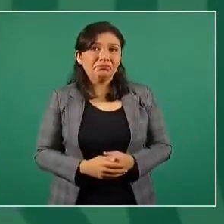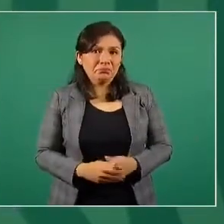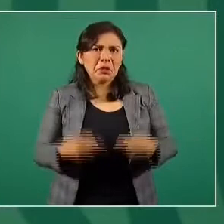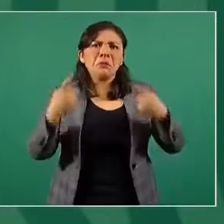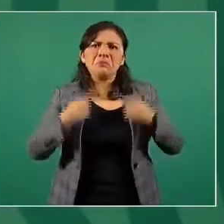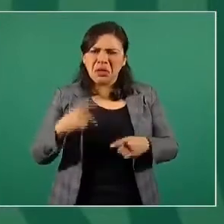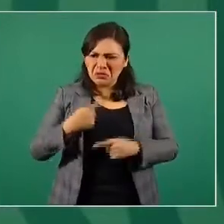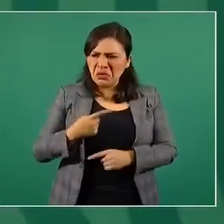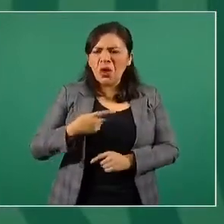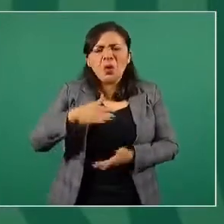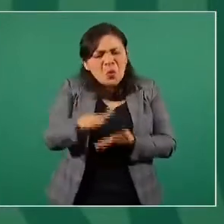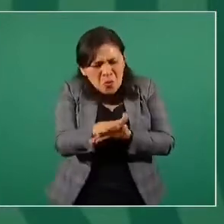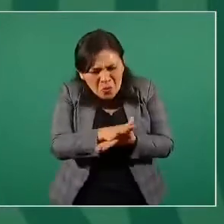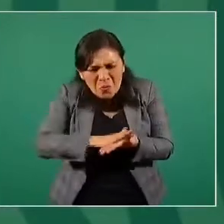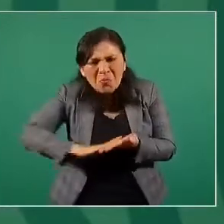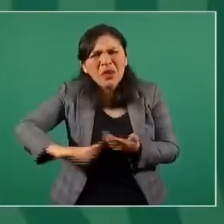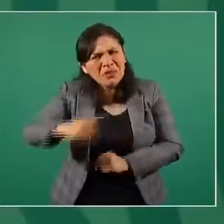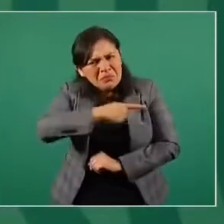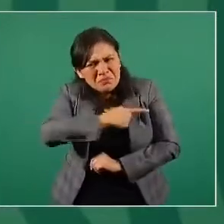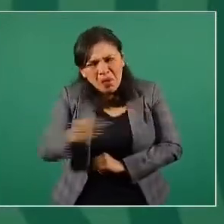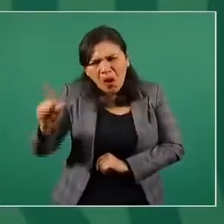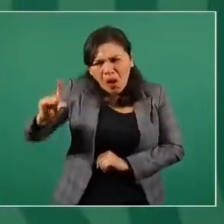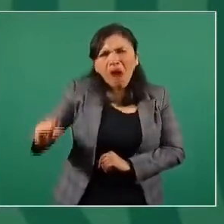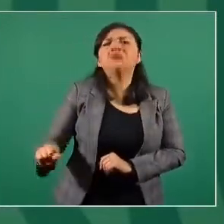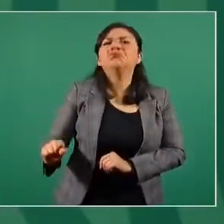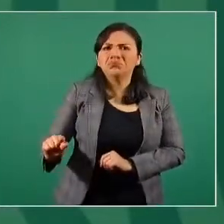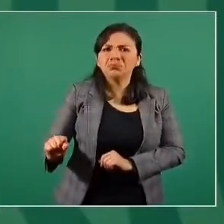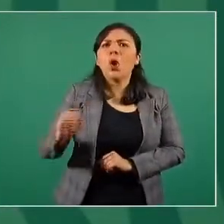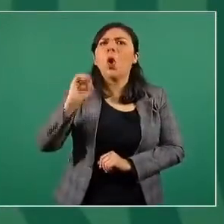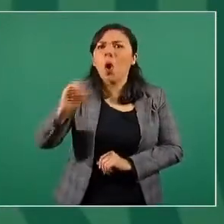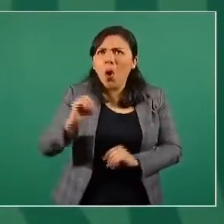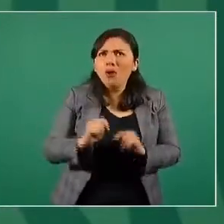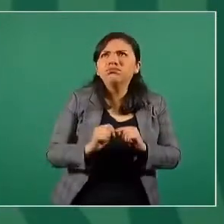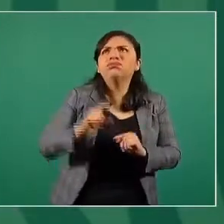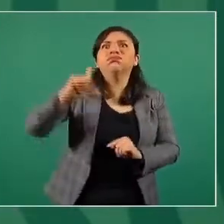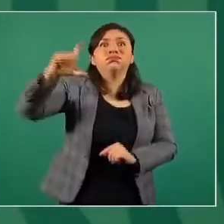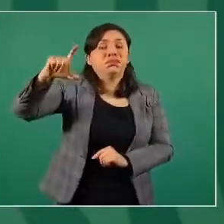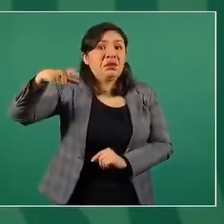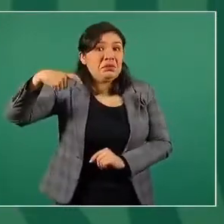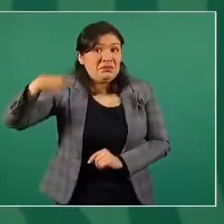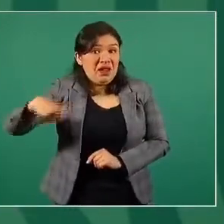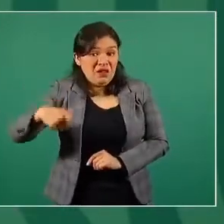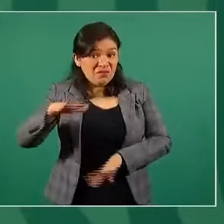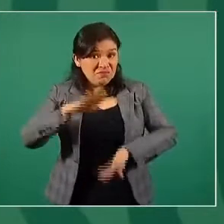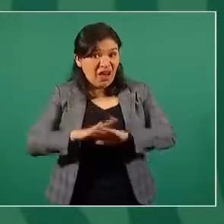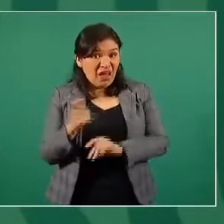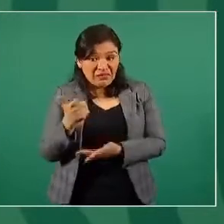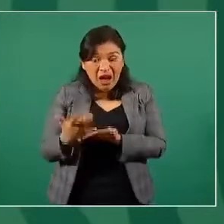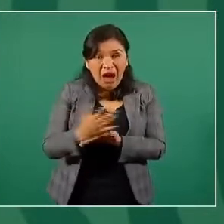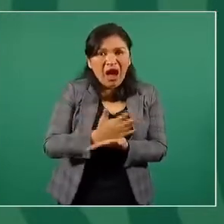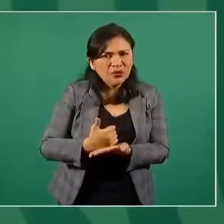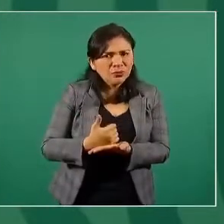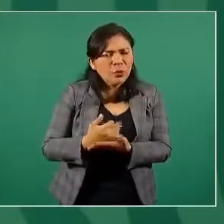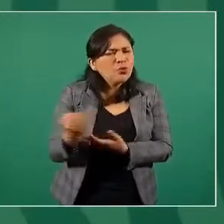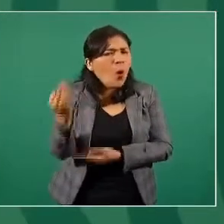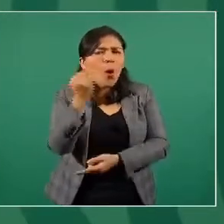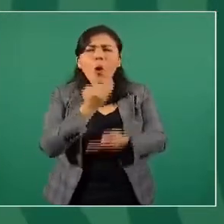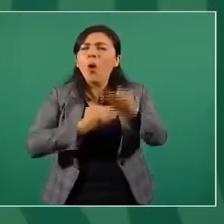gente más humilde hasta el que tiene más ingresos. Todos.